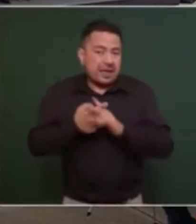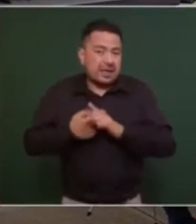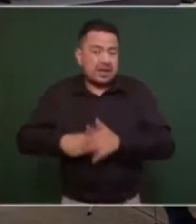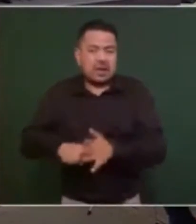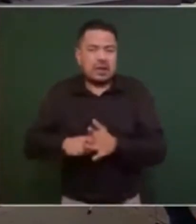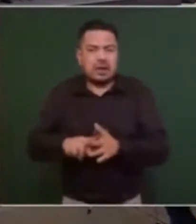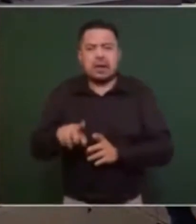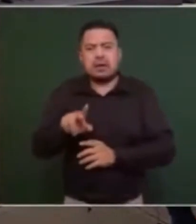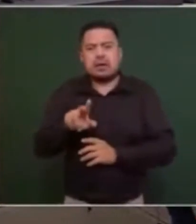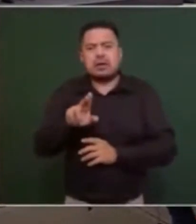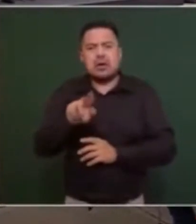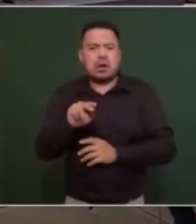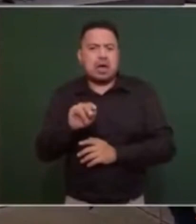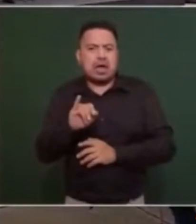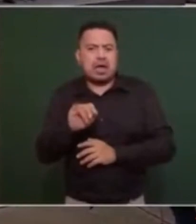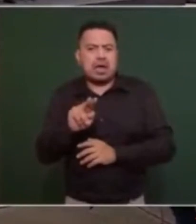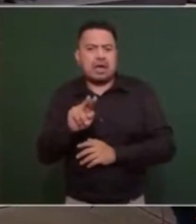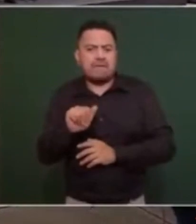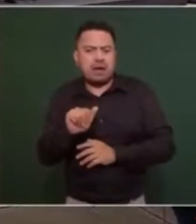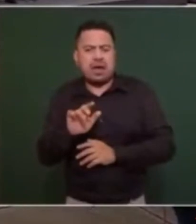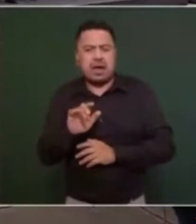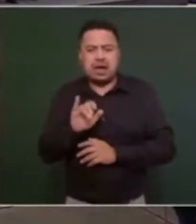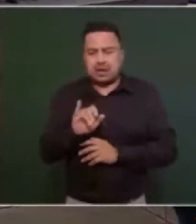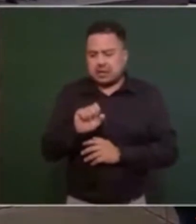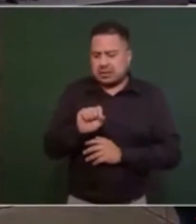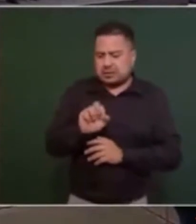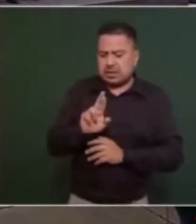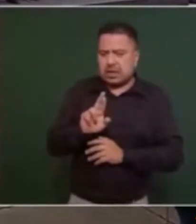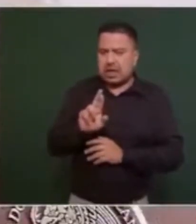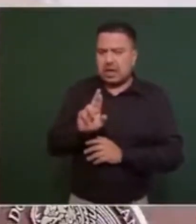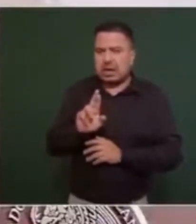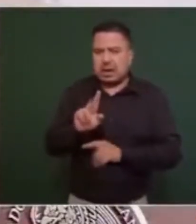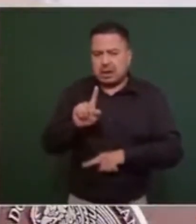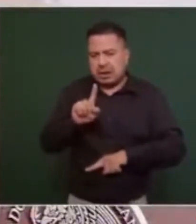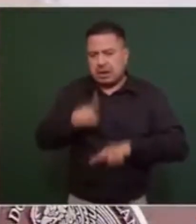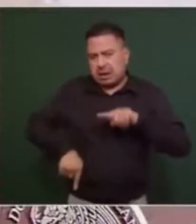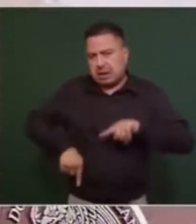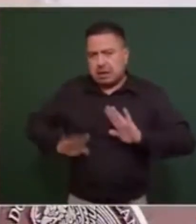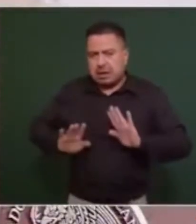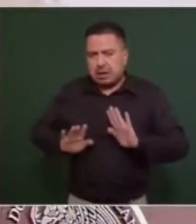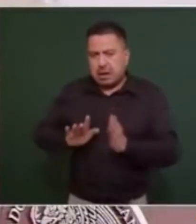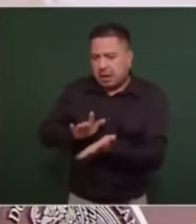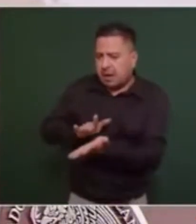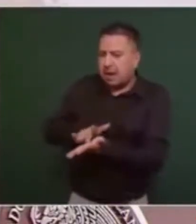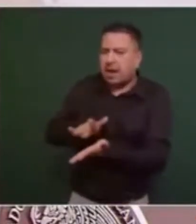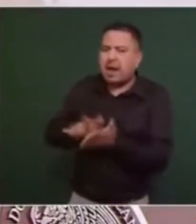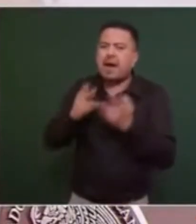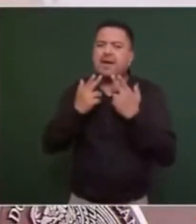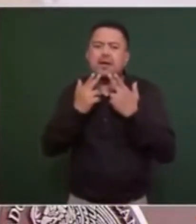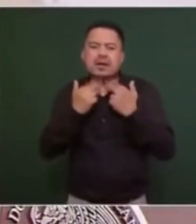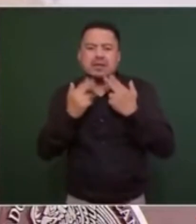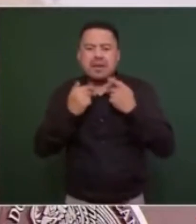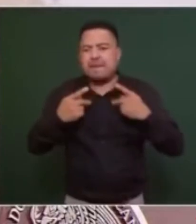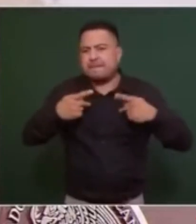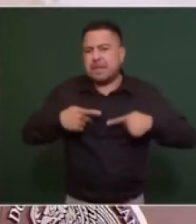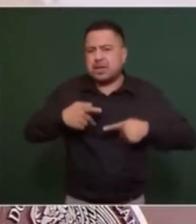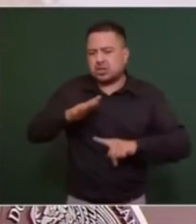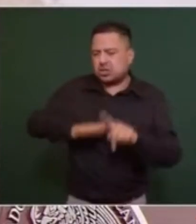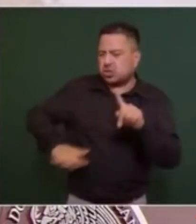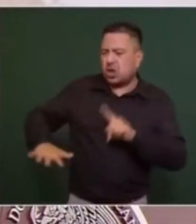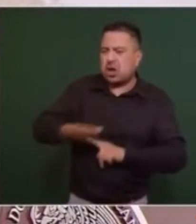no cobro de IVA y de ISR, esto como apoyos económicos y fiscales a la población,